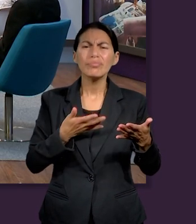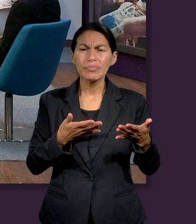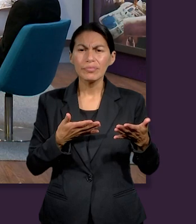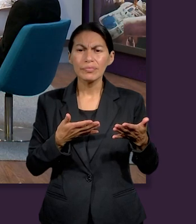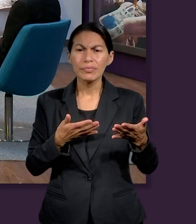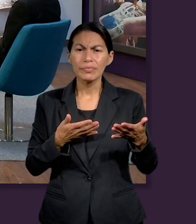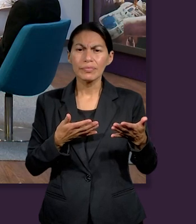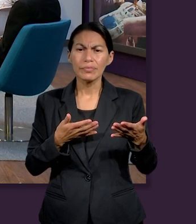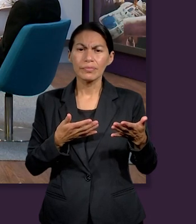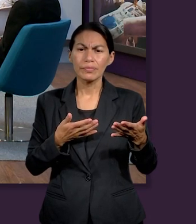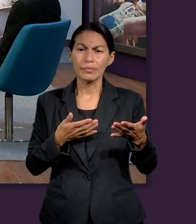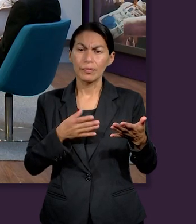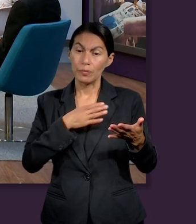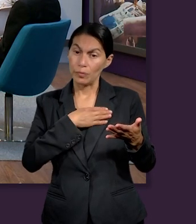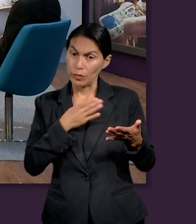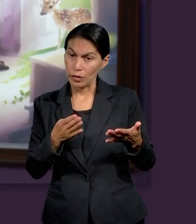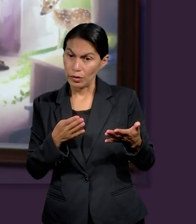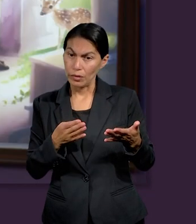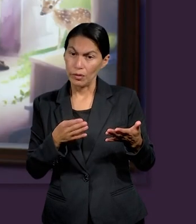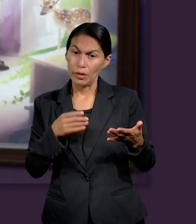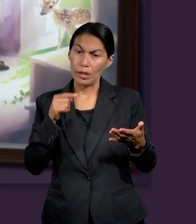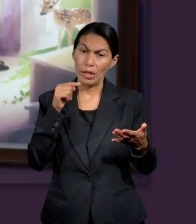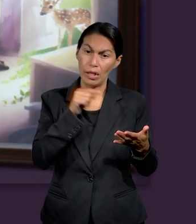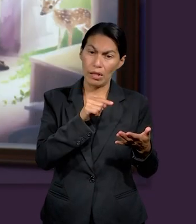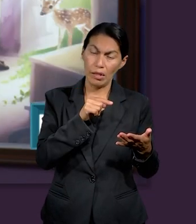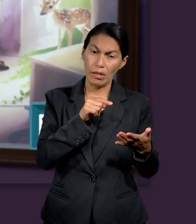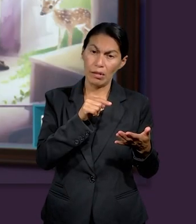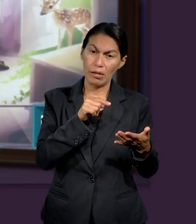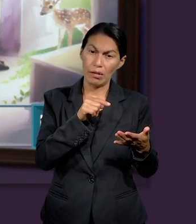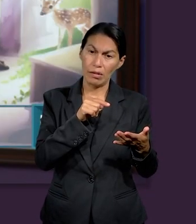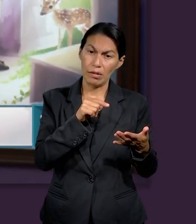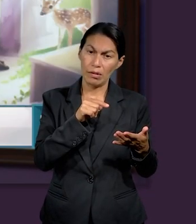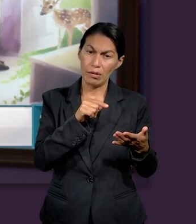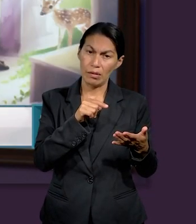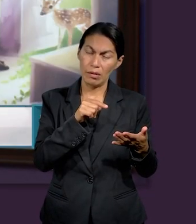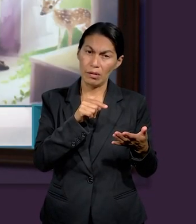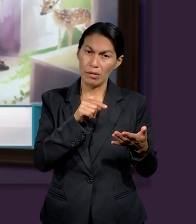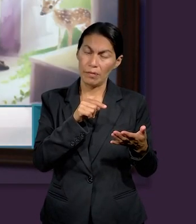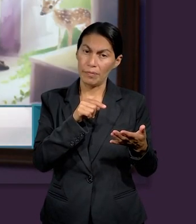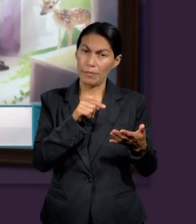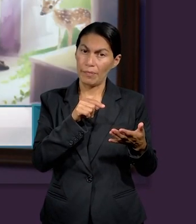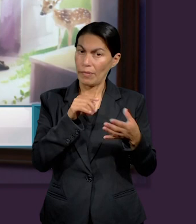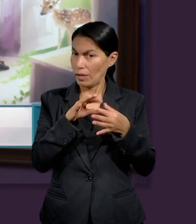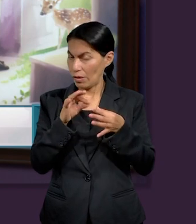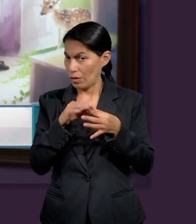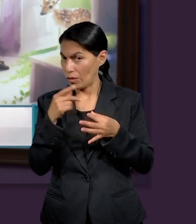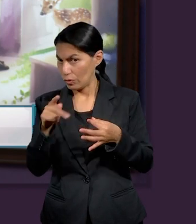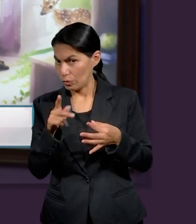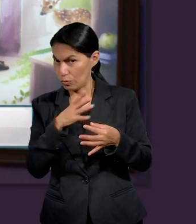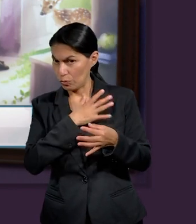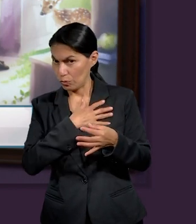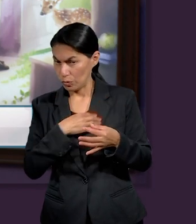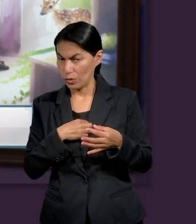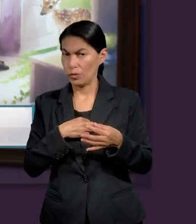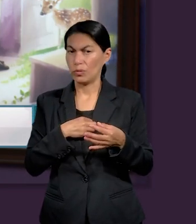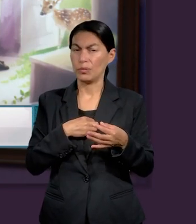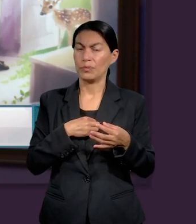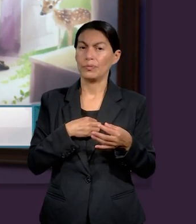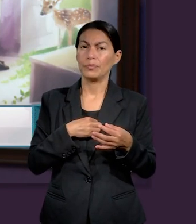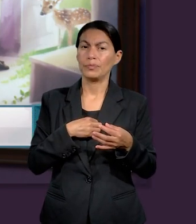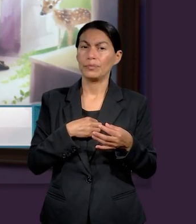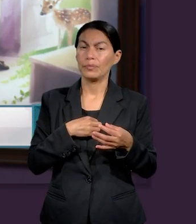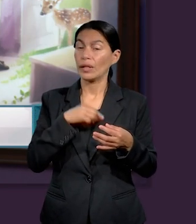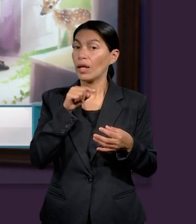leyó esa escritura? Bueno, él primeramente se refirió a sus hijos, se